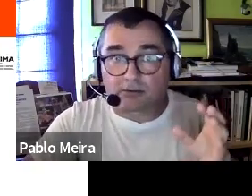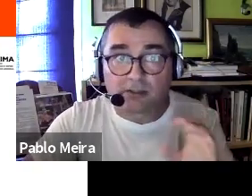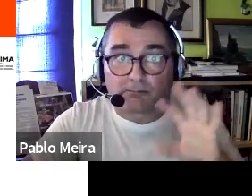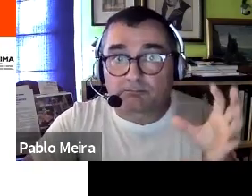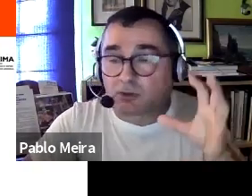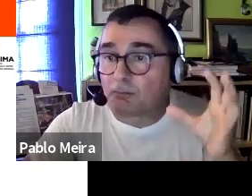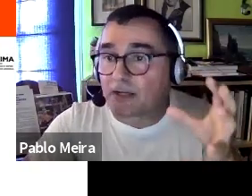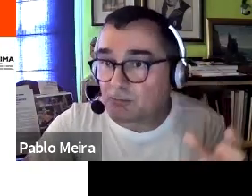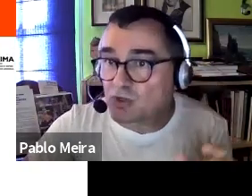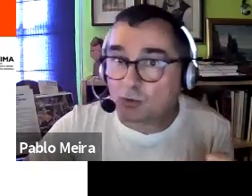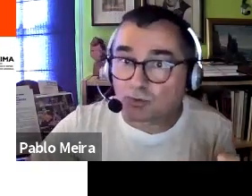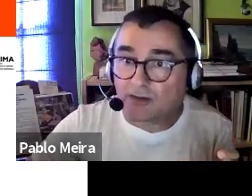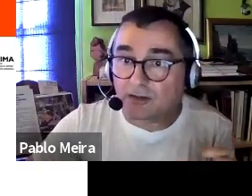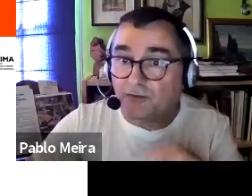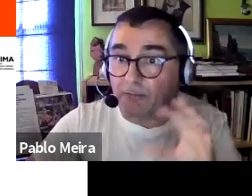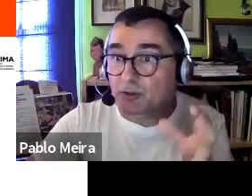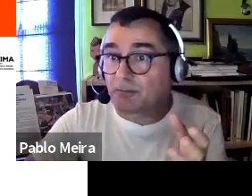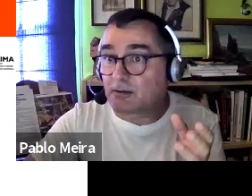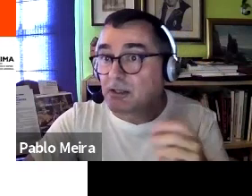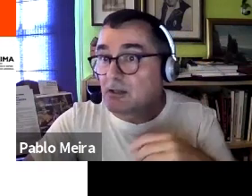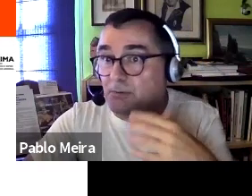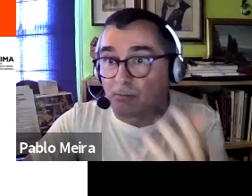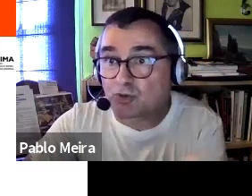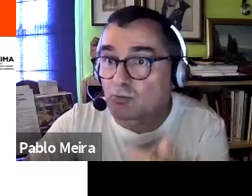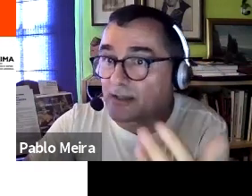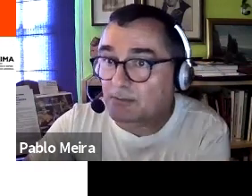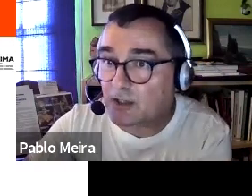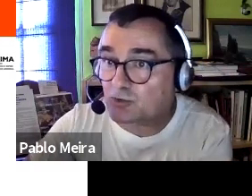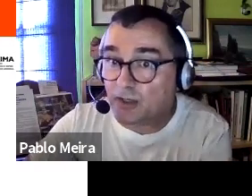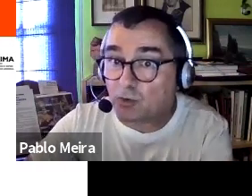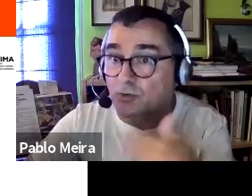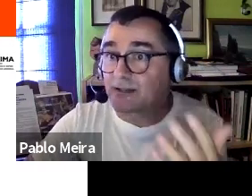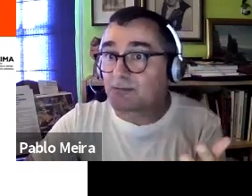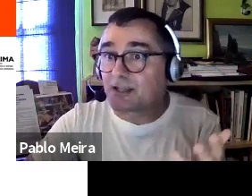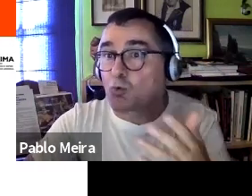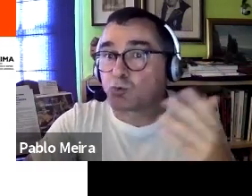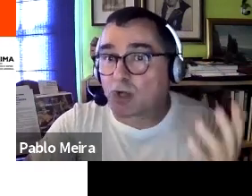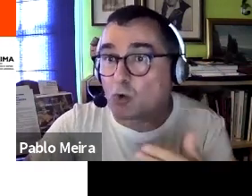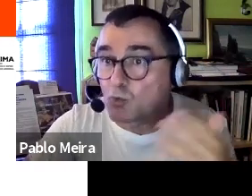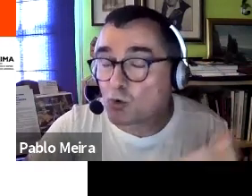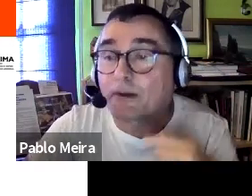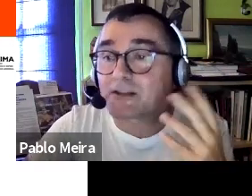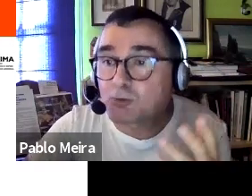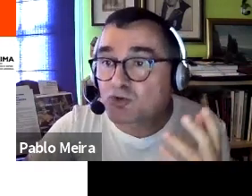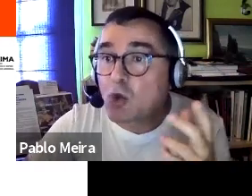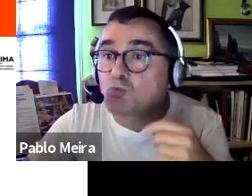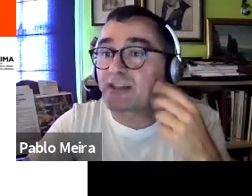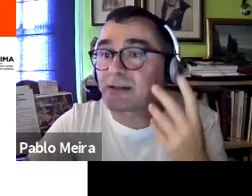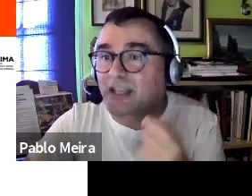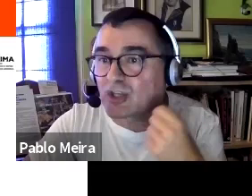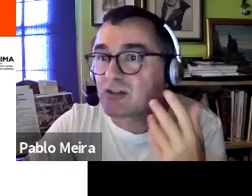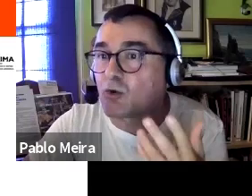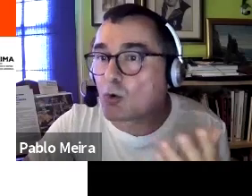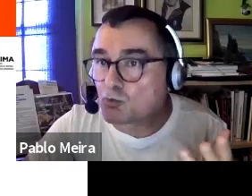dualidad, compartimos la cultura científica pero también vivimos en una determinada social con una determinada cultura común, compartimos